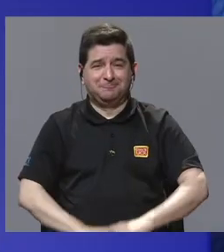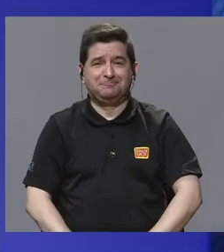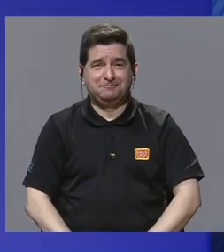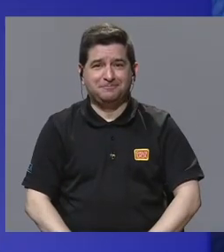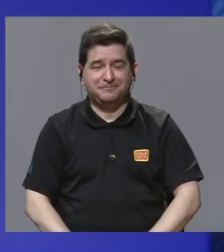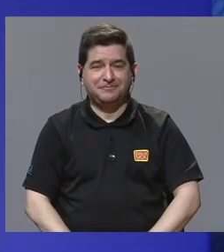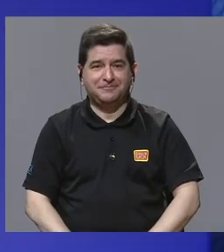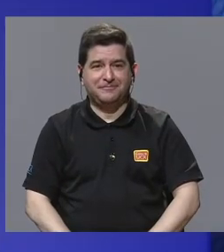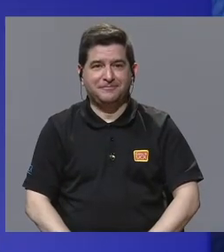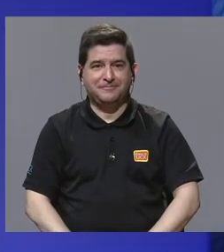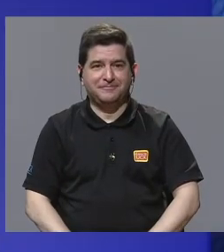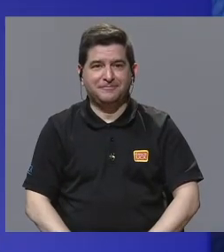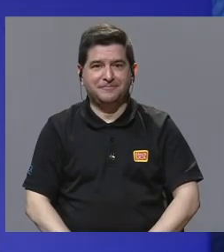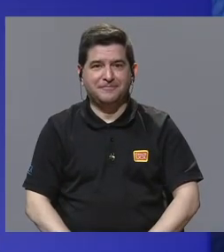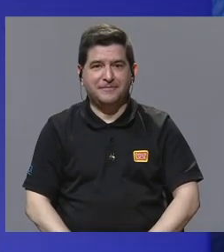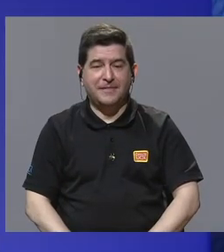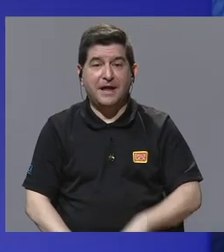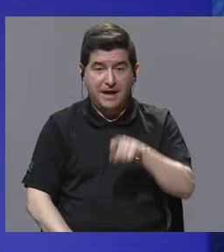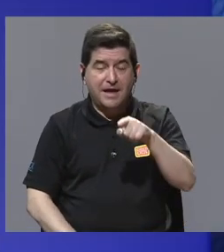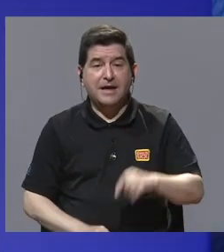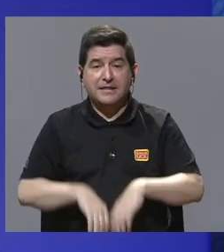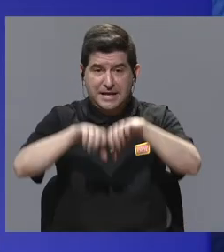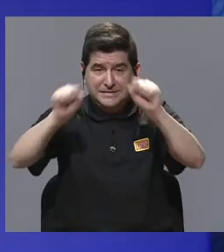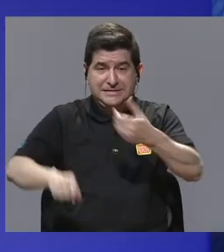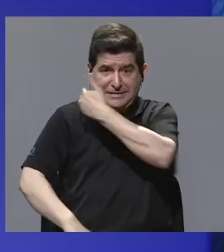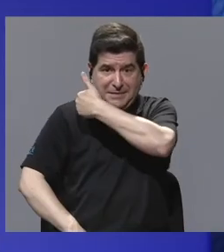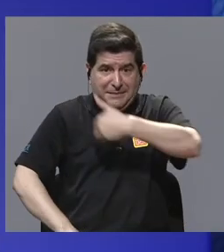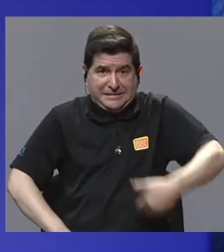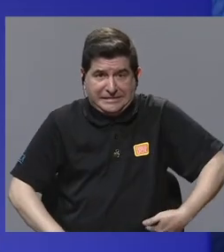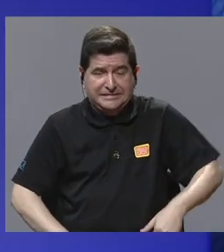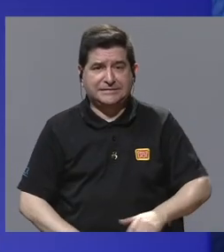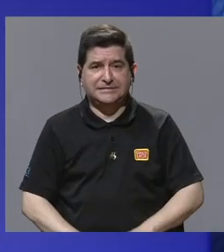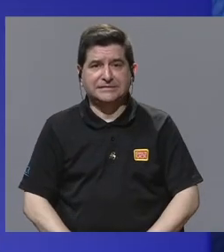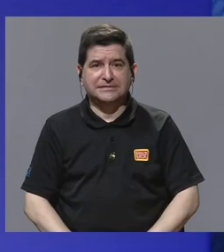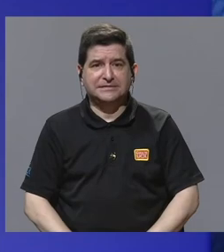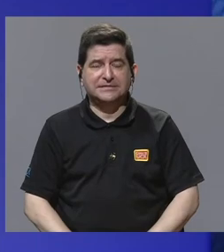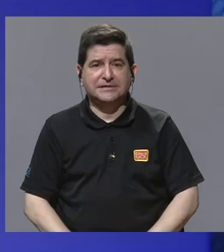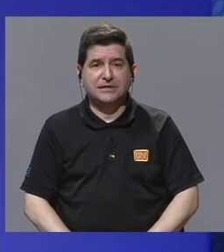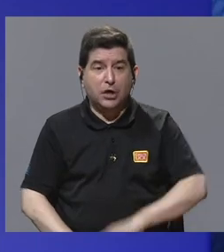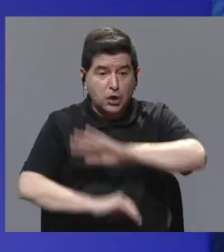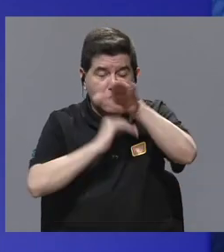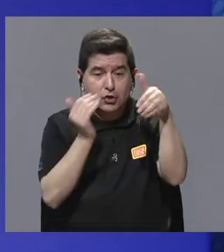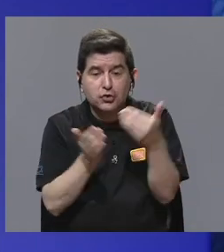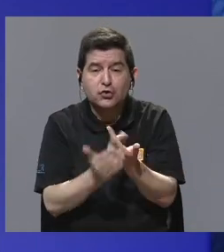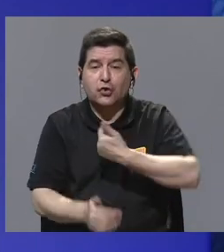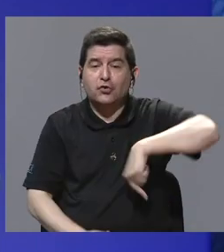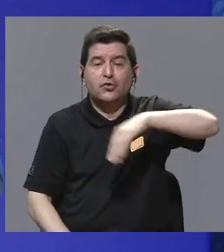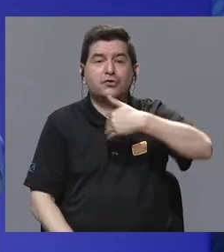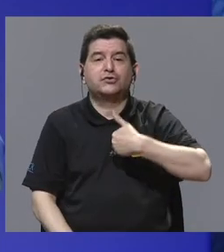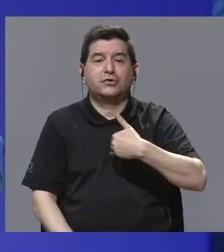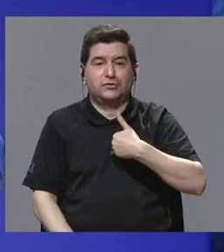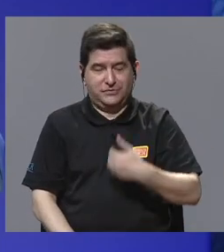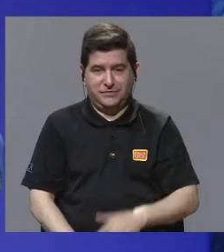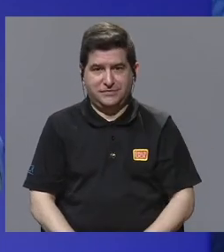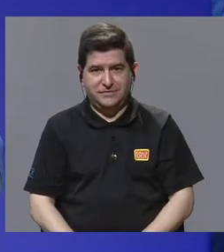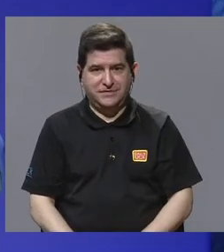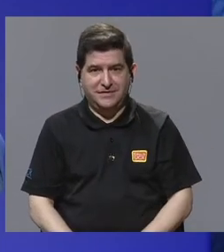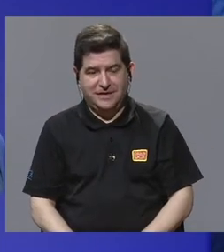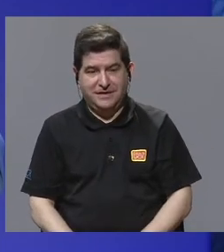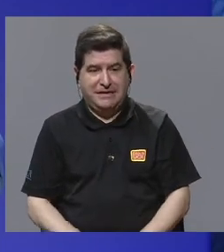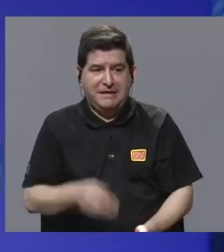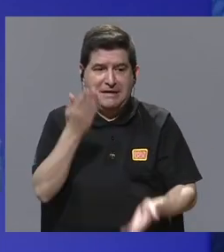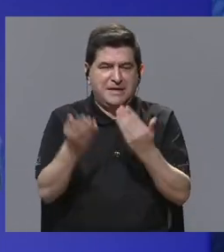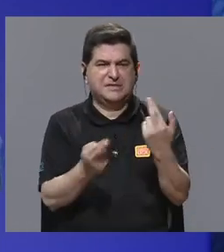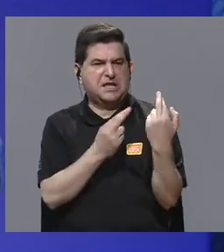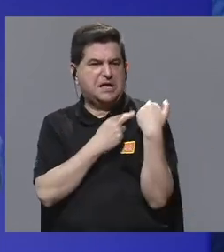Bueno, inclusive en ese del presidencialismo, creo que todos y todas tendemos a poner la